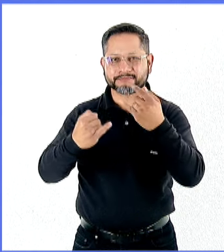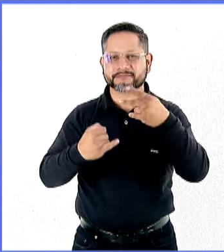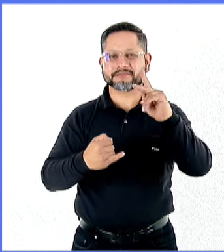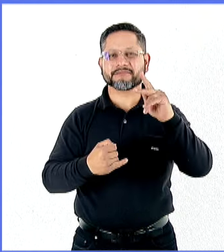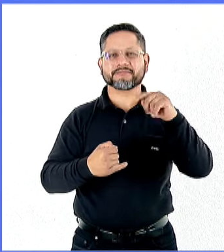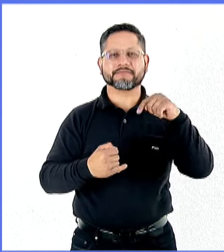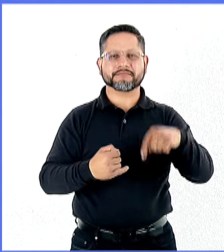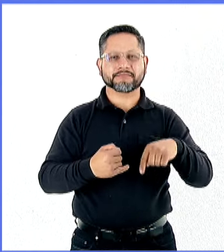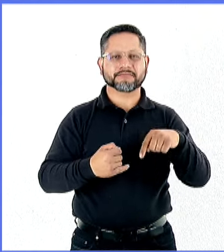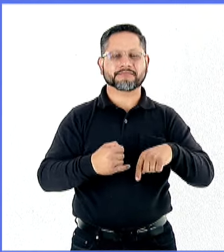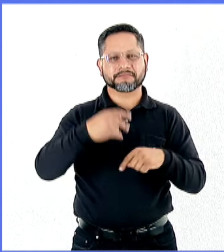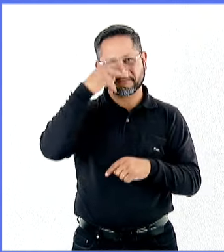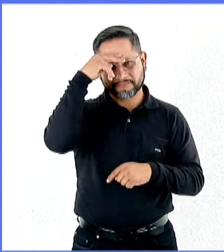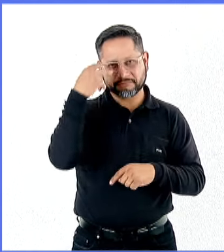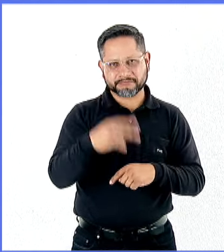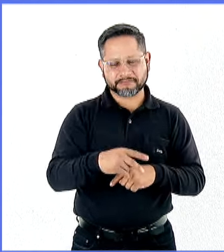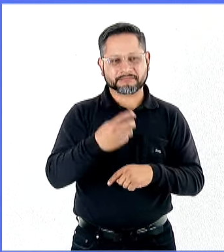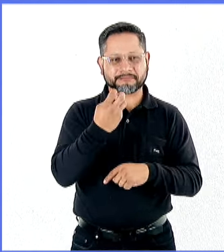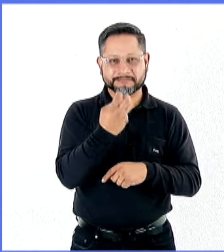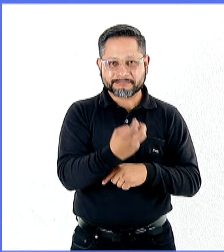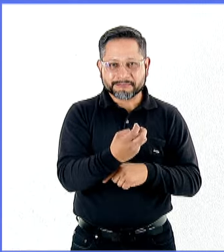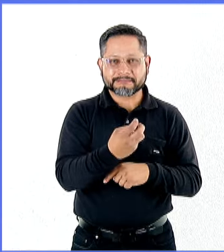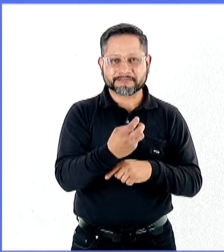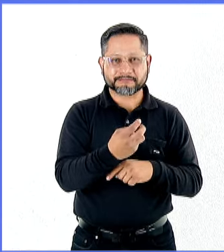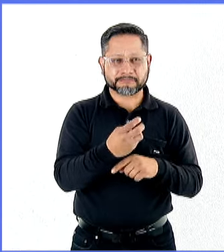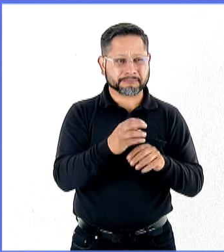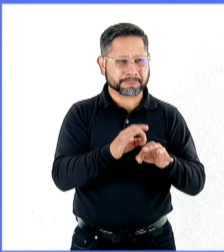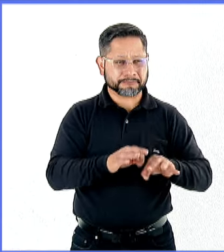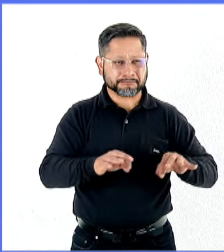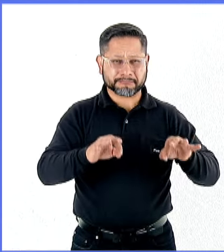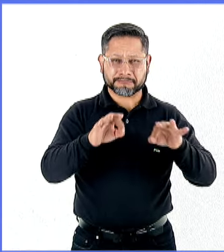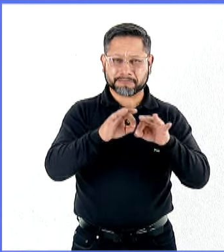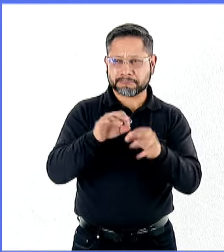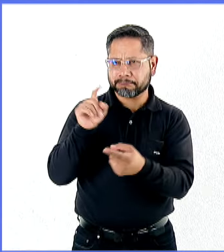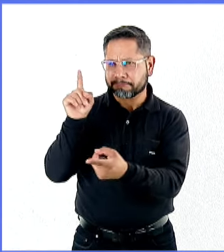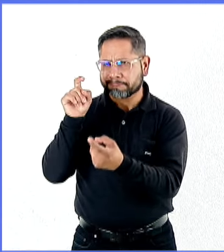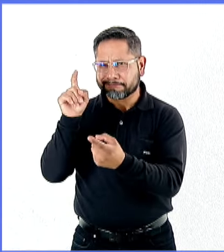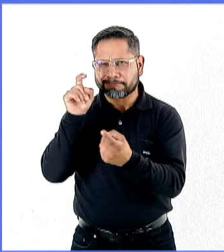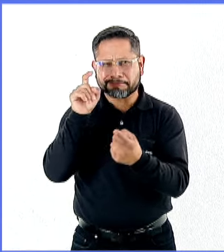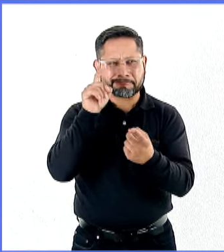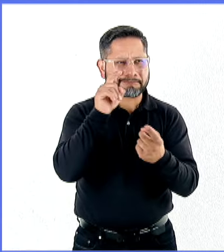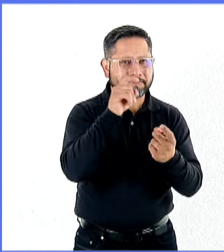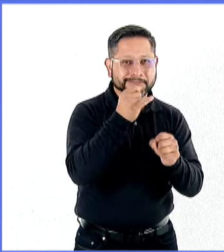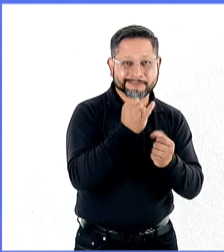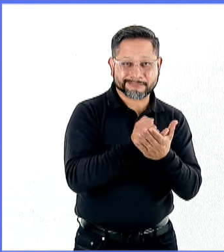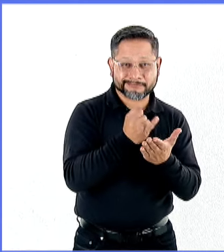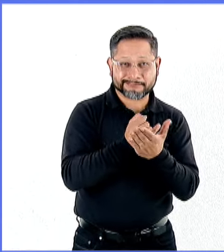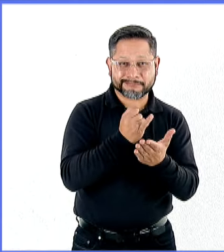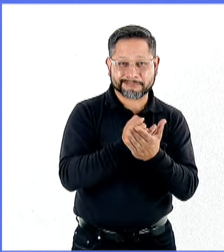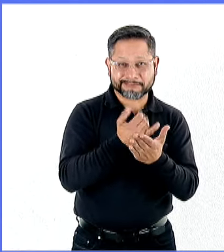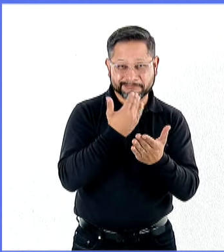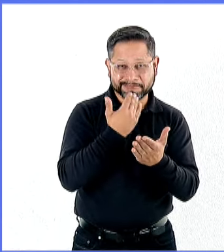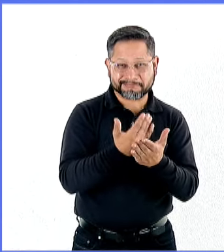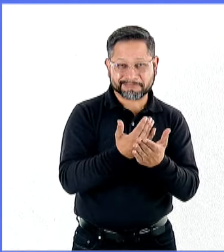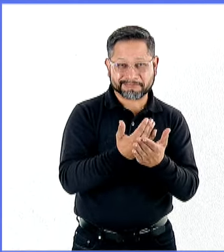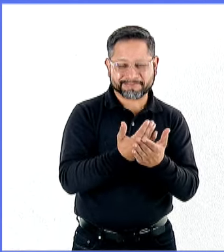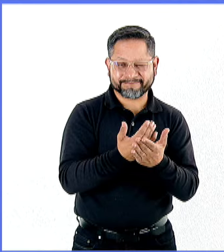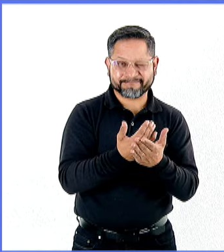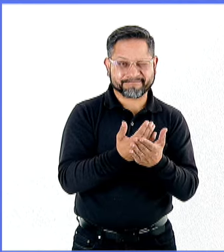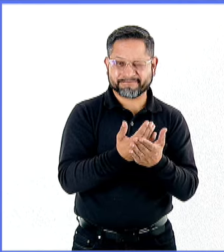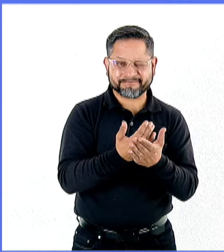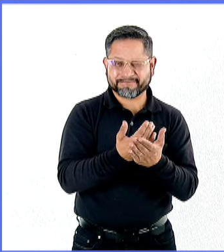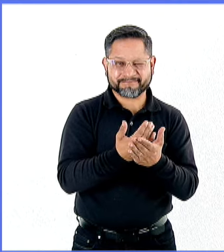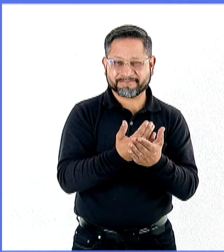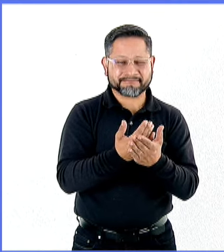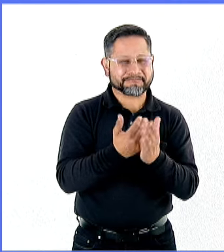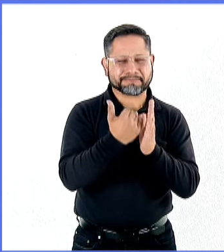no tenemos una capacidad recaudatoria importante. Incluso en términos de lo que nosotros recaudamos por impuestos, estamos puntos